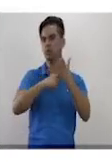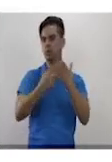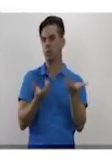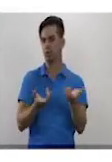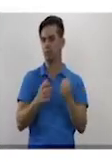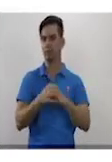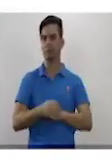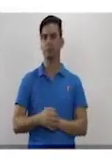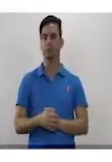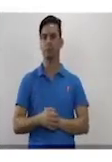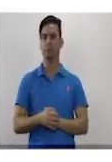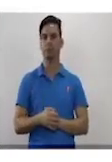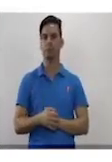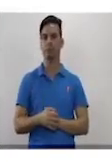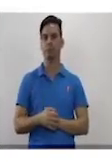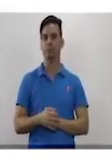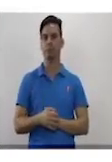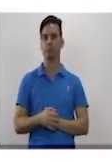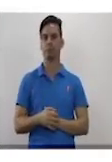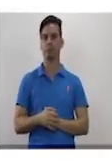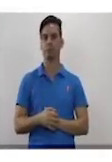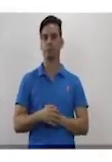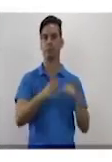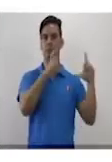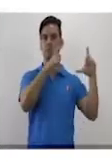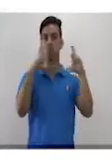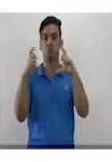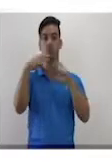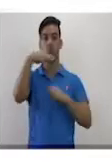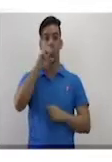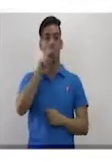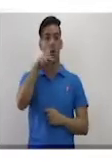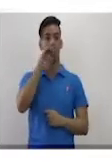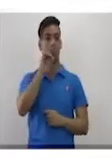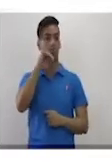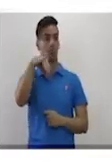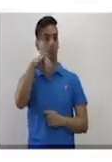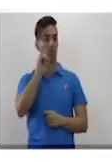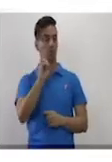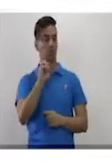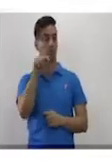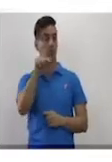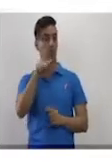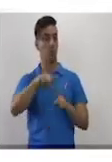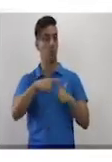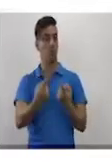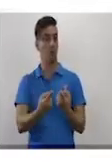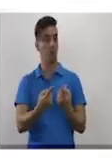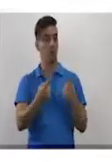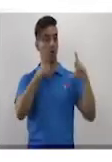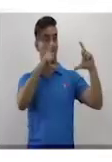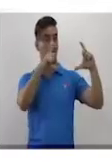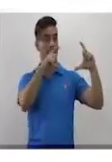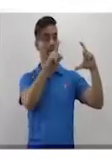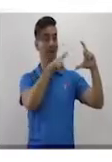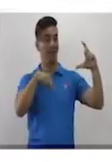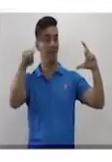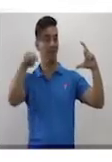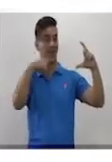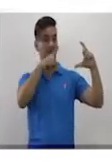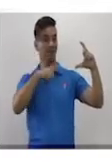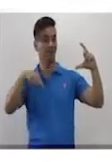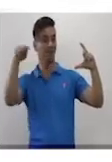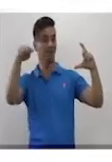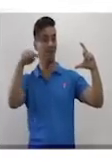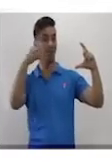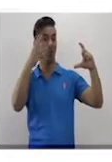¿sí? La multiplicación de los monomios. Porque si vas a multiplicar el monomio por cada término del polinomio,